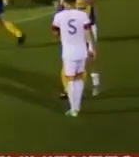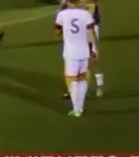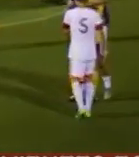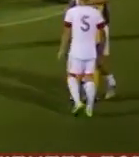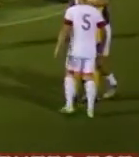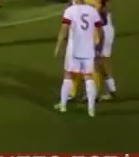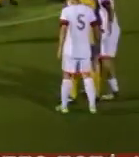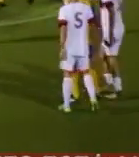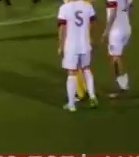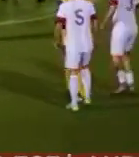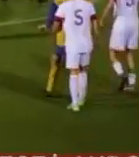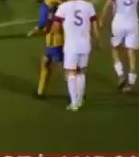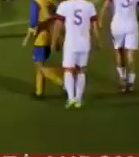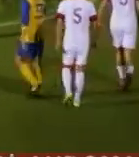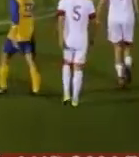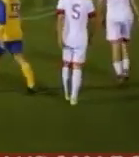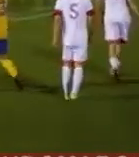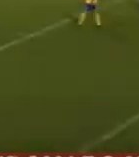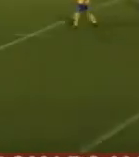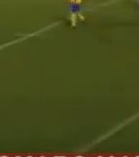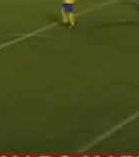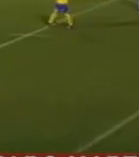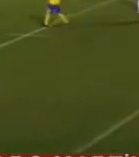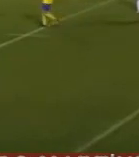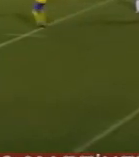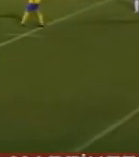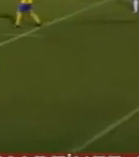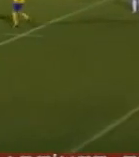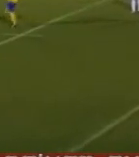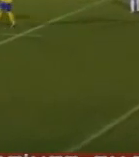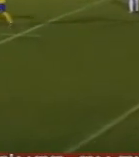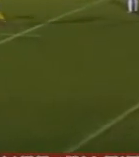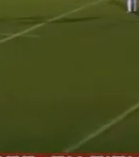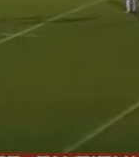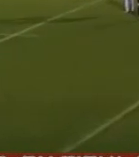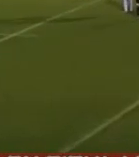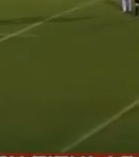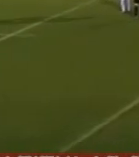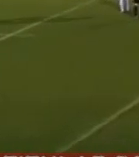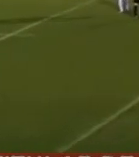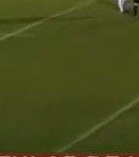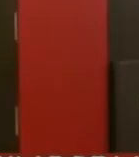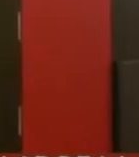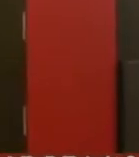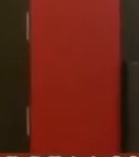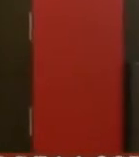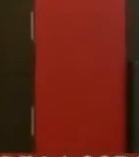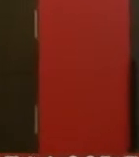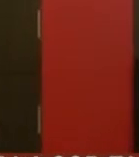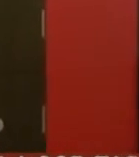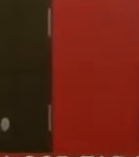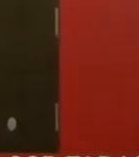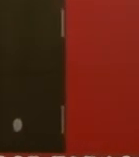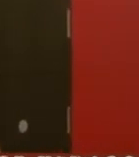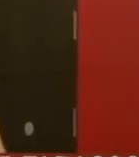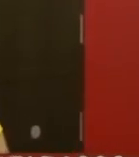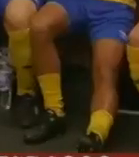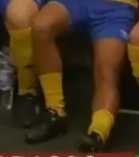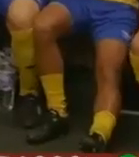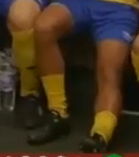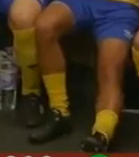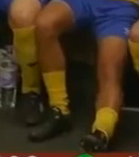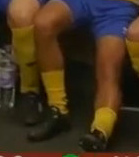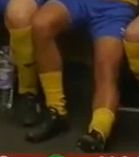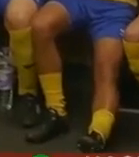medio millón de espectadores en todo el mundo es otra manera de ver el fútbol pues el proyecto está inspirado en los videojuegos